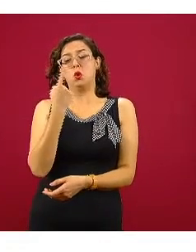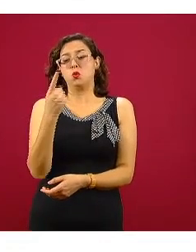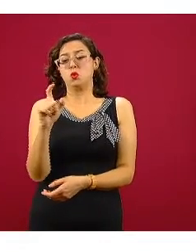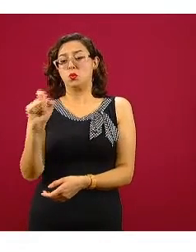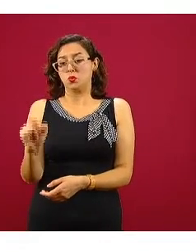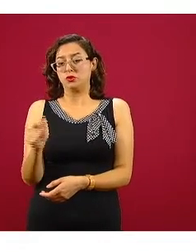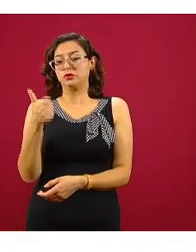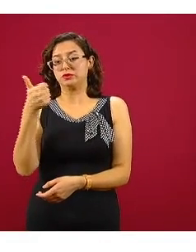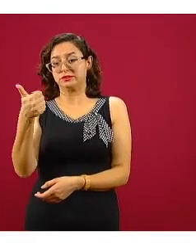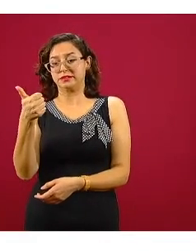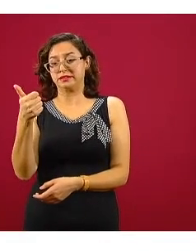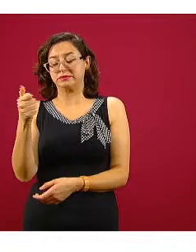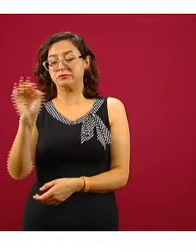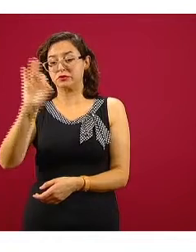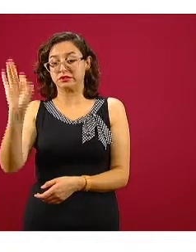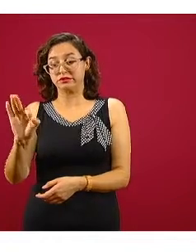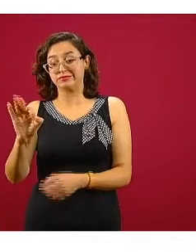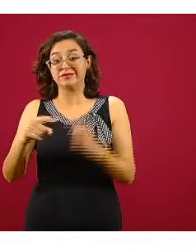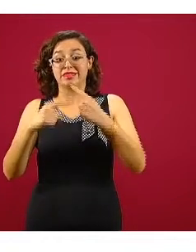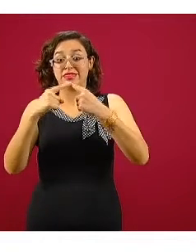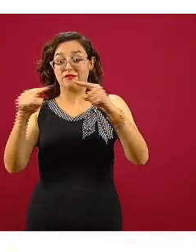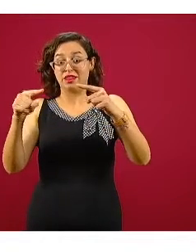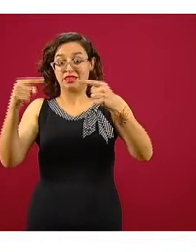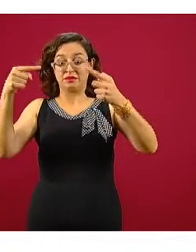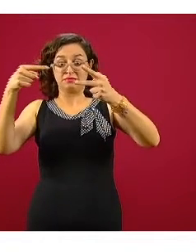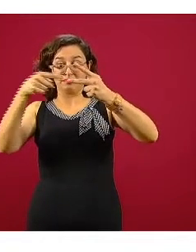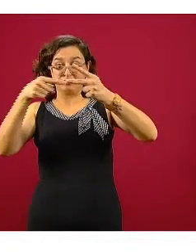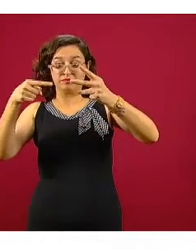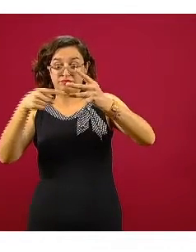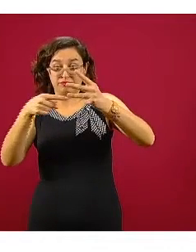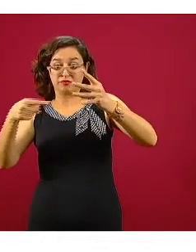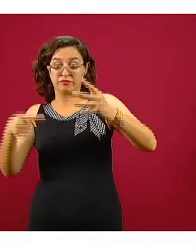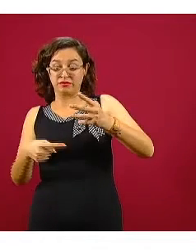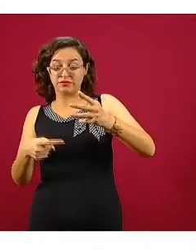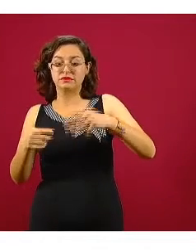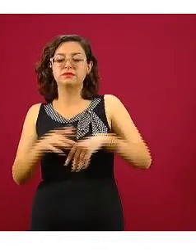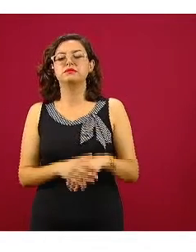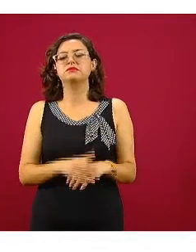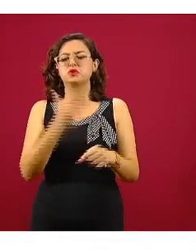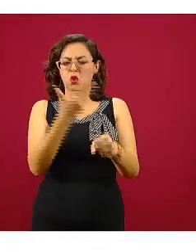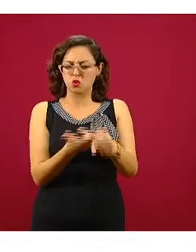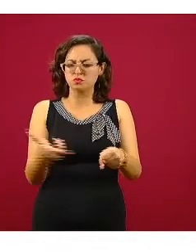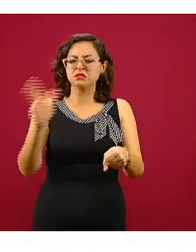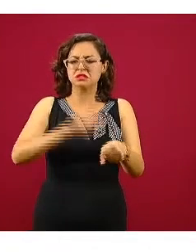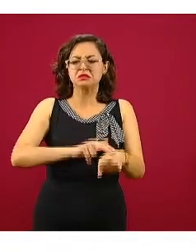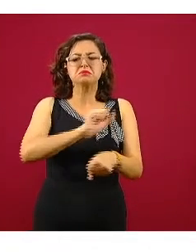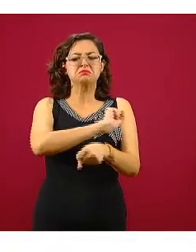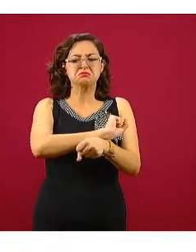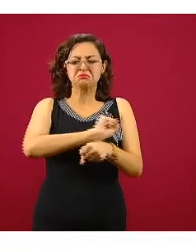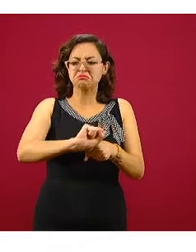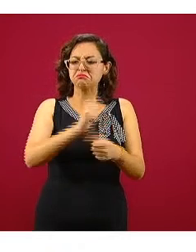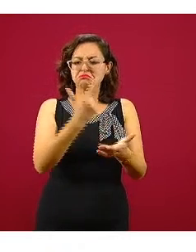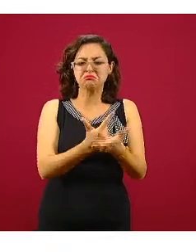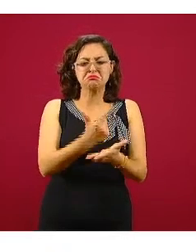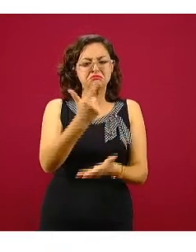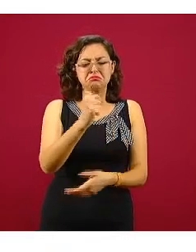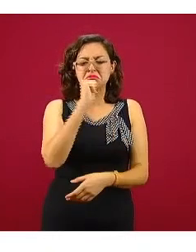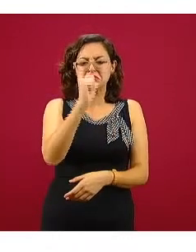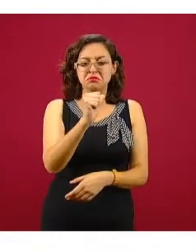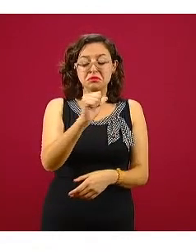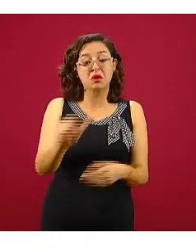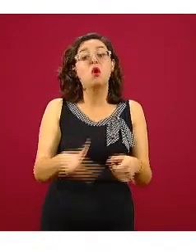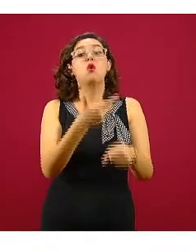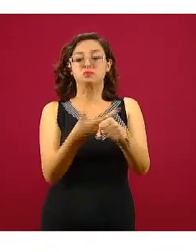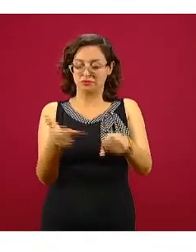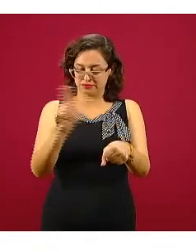comparación con el resto de las condiciones clínicas. De ahí tenemos los hospitalizados estables, los hospitalizados graves y